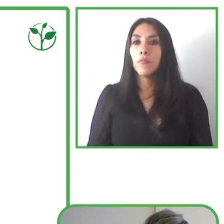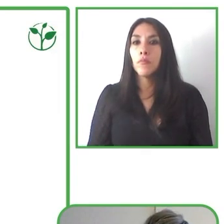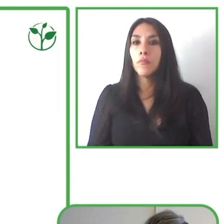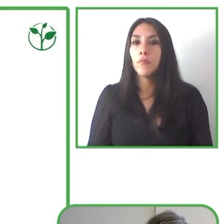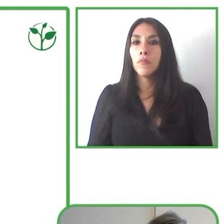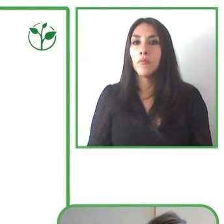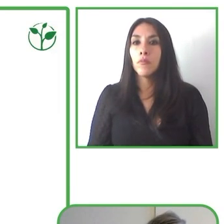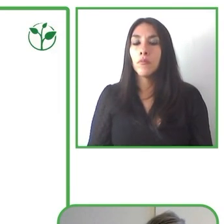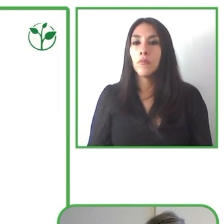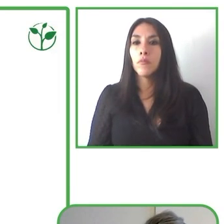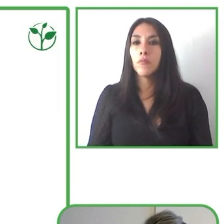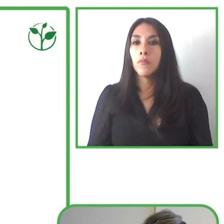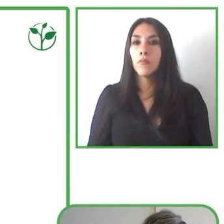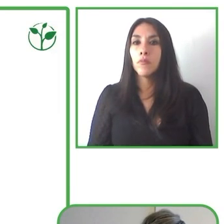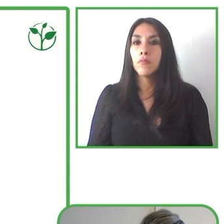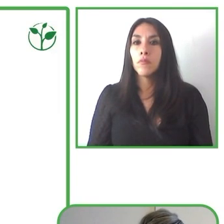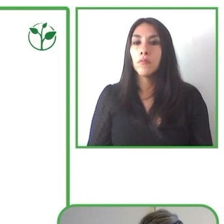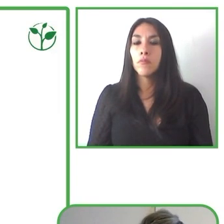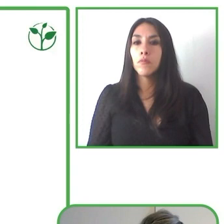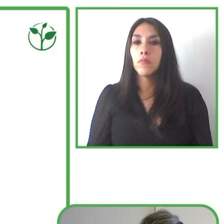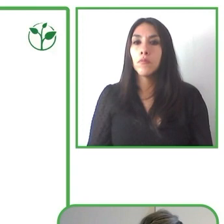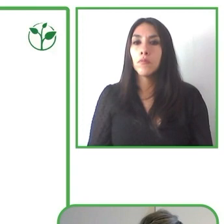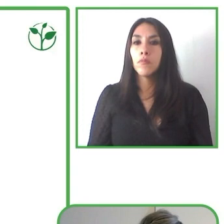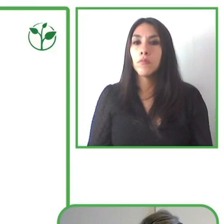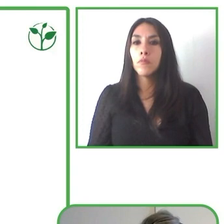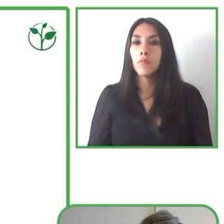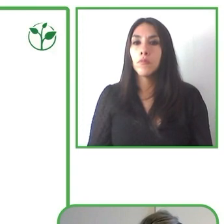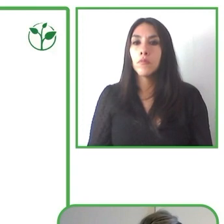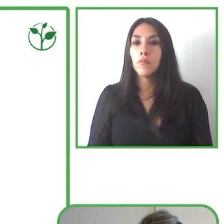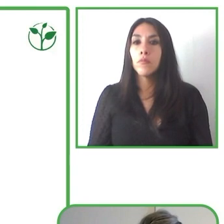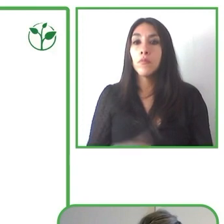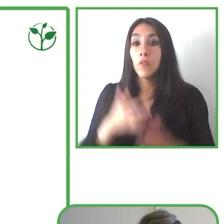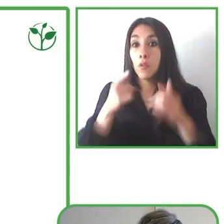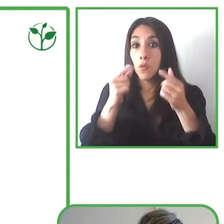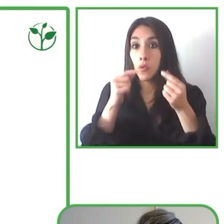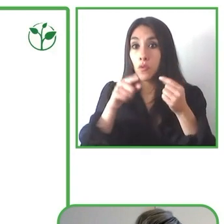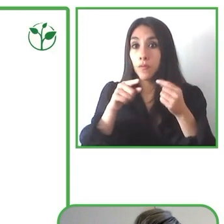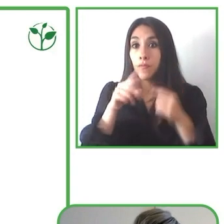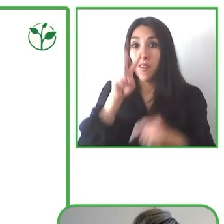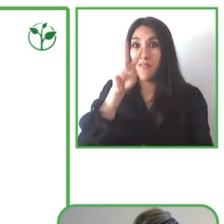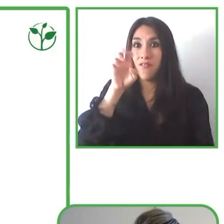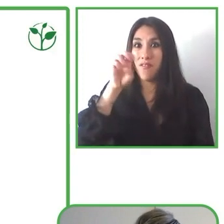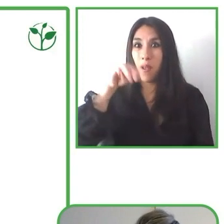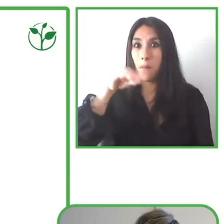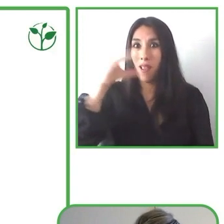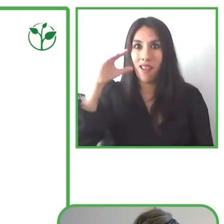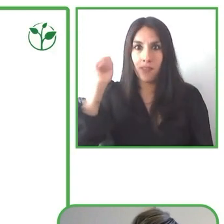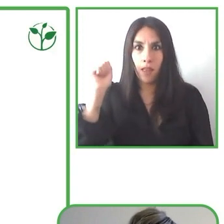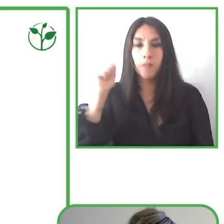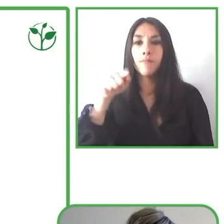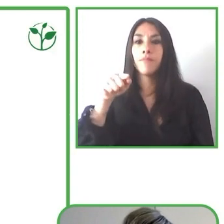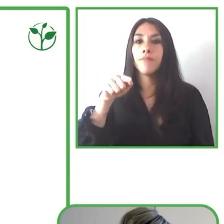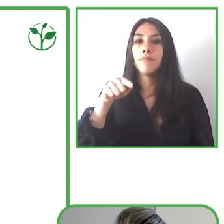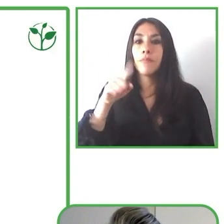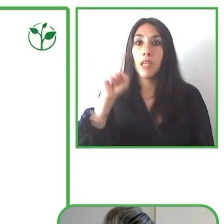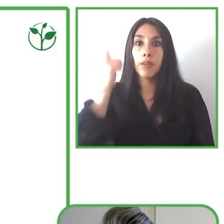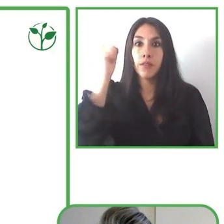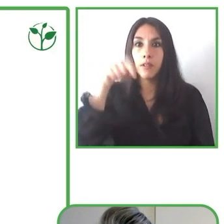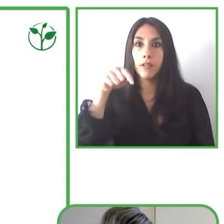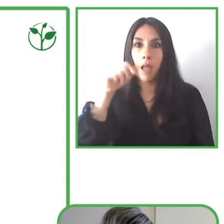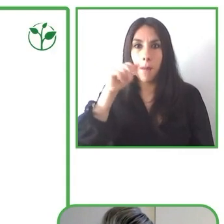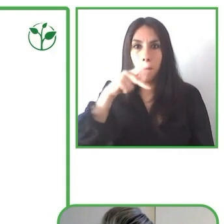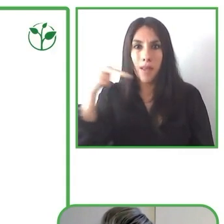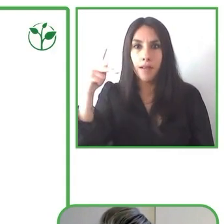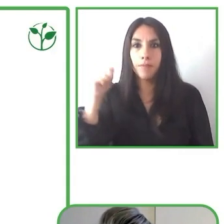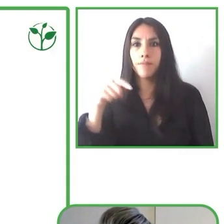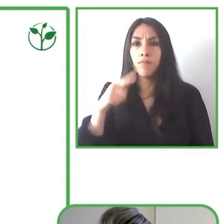Hacer de Benká la principal plataforma de interacción y captación de negocios